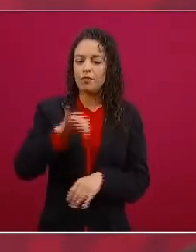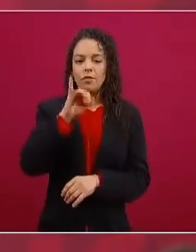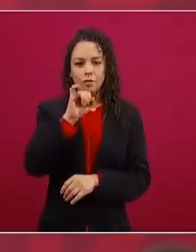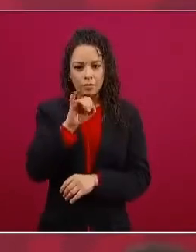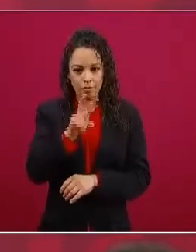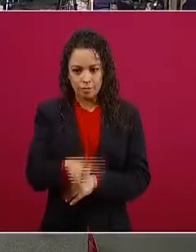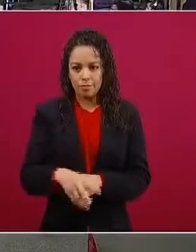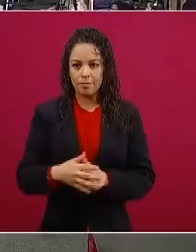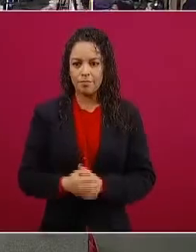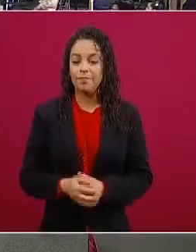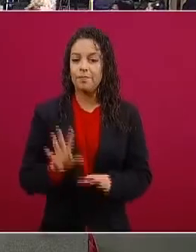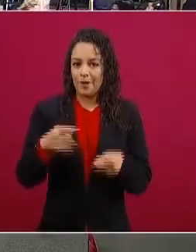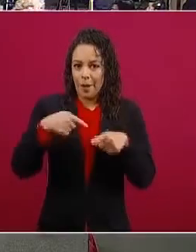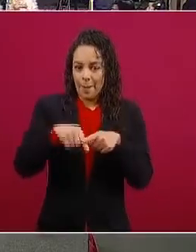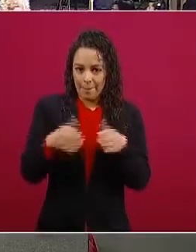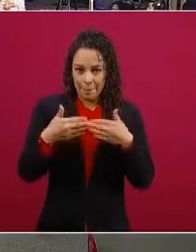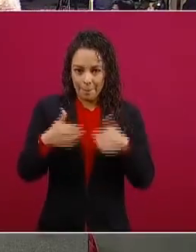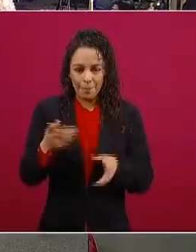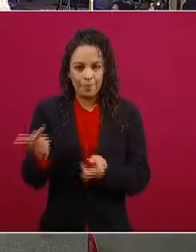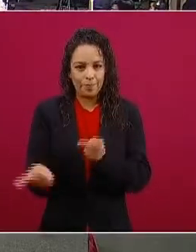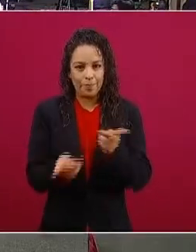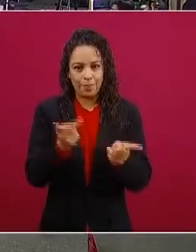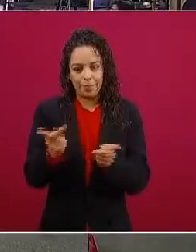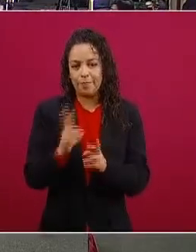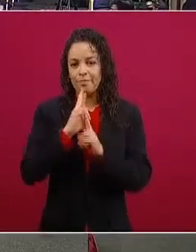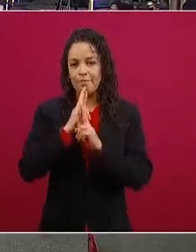abrimos sobre el tema.